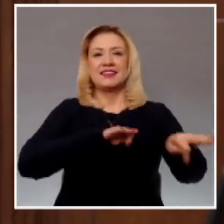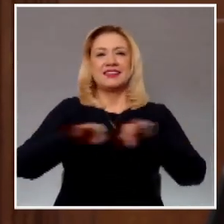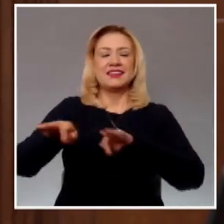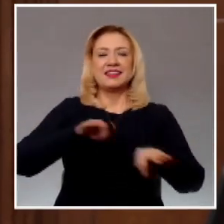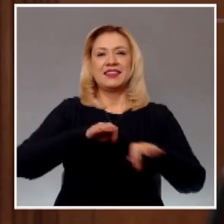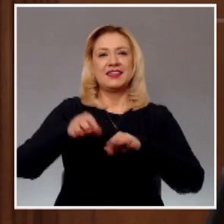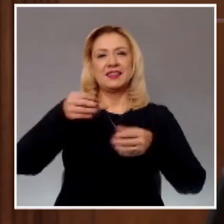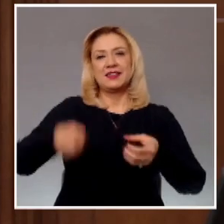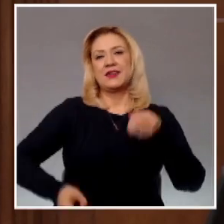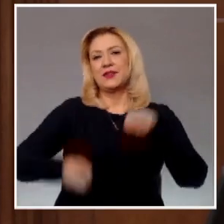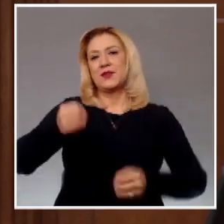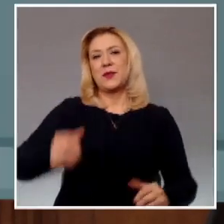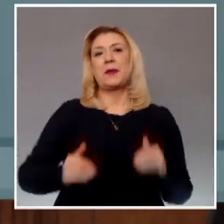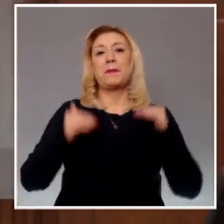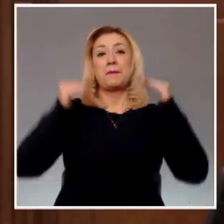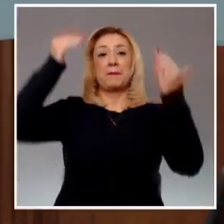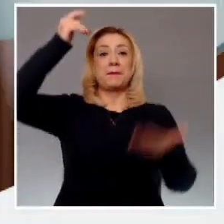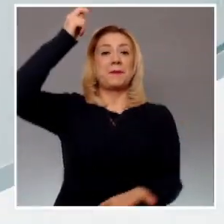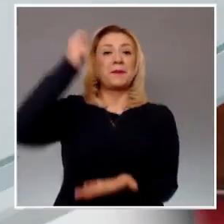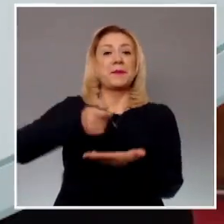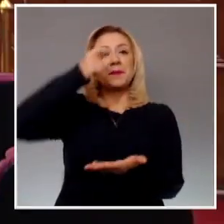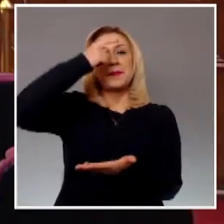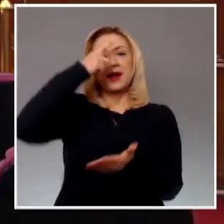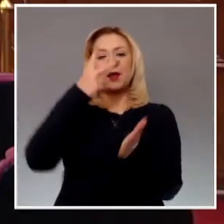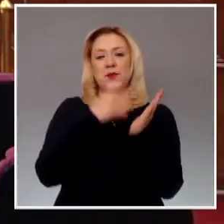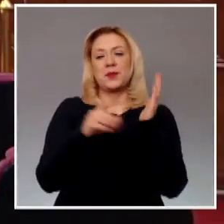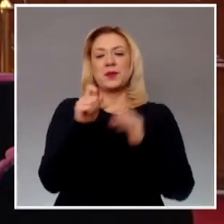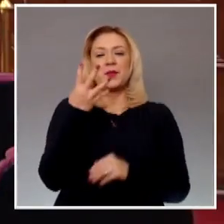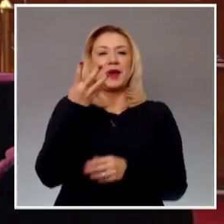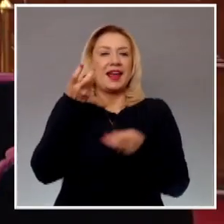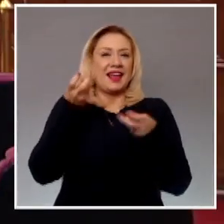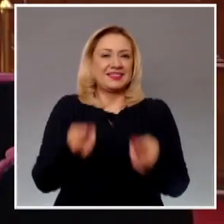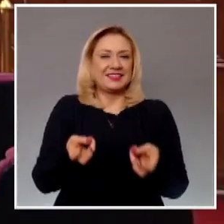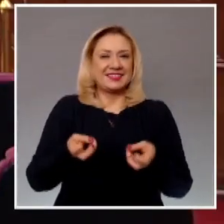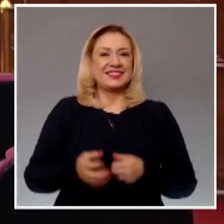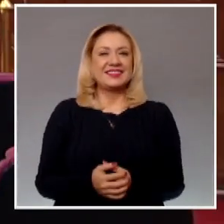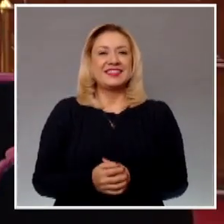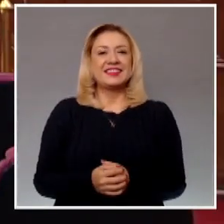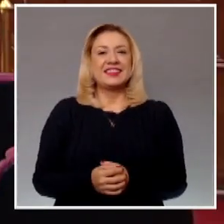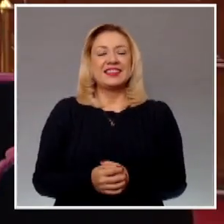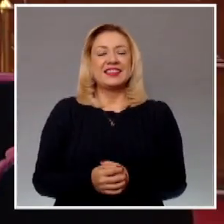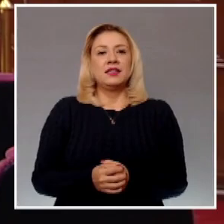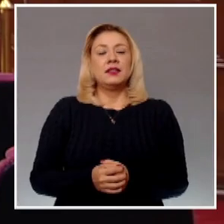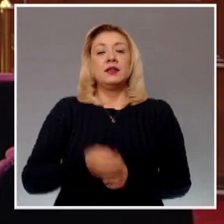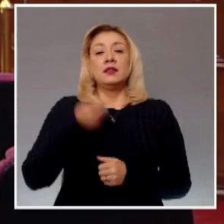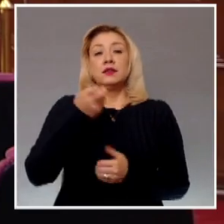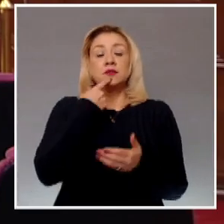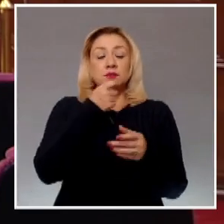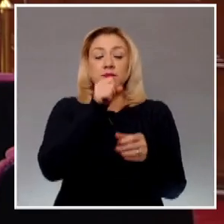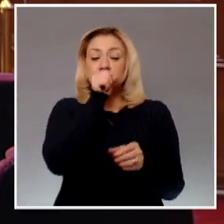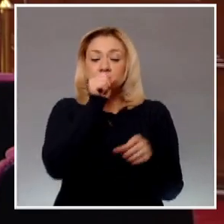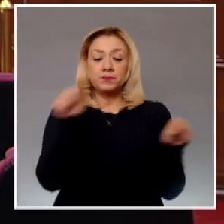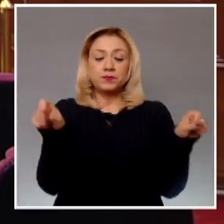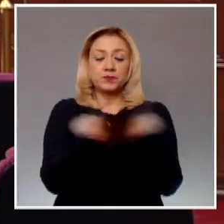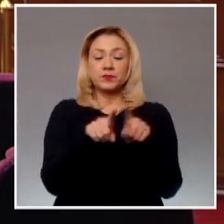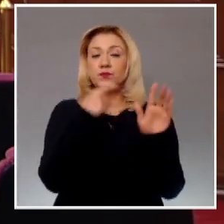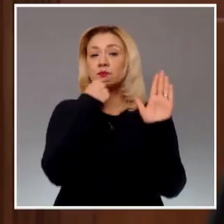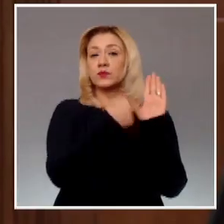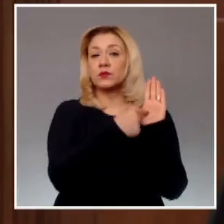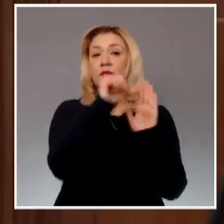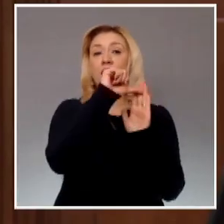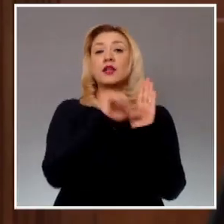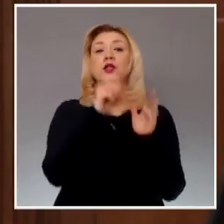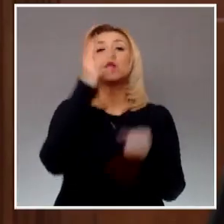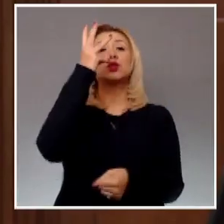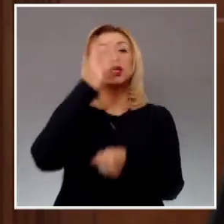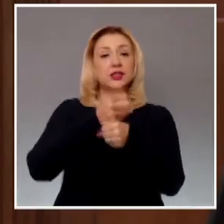para el año 2024. En términos de lo dispuesto por el artículo tercero de